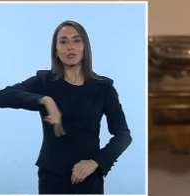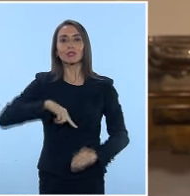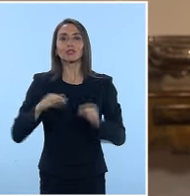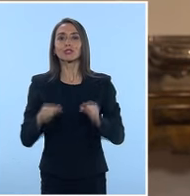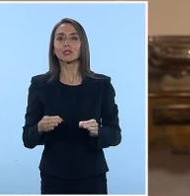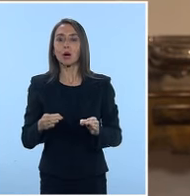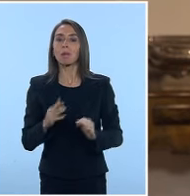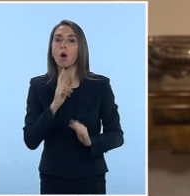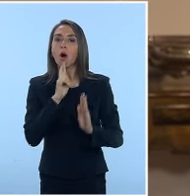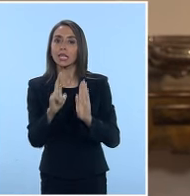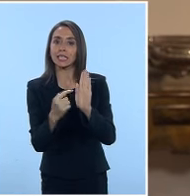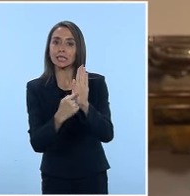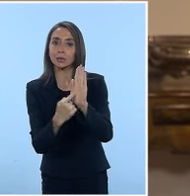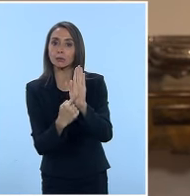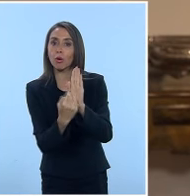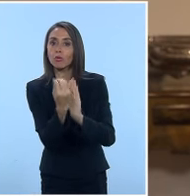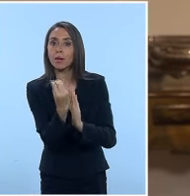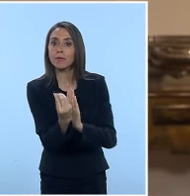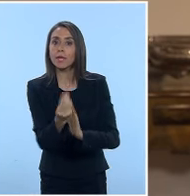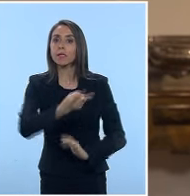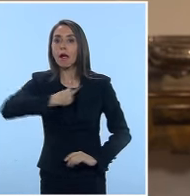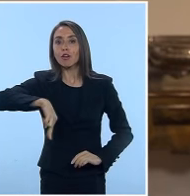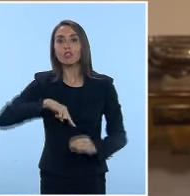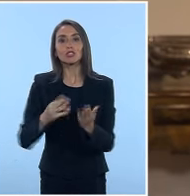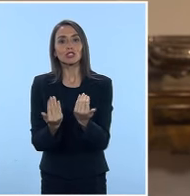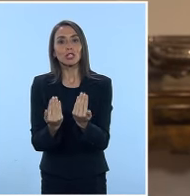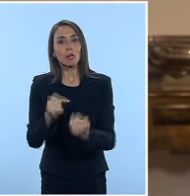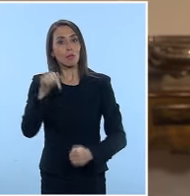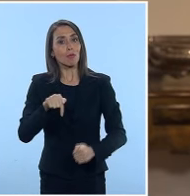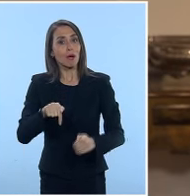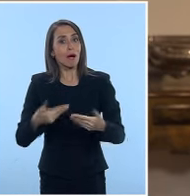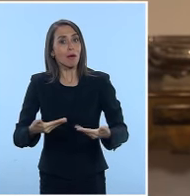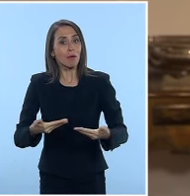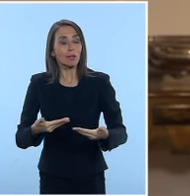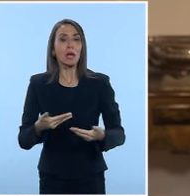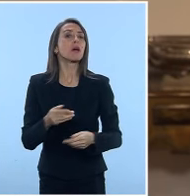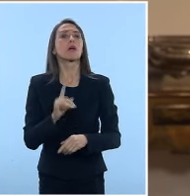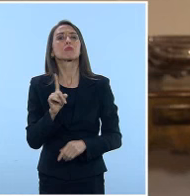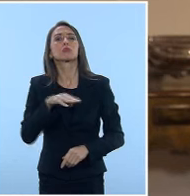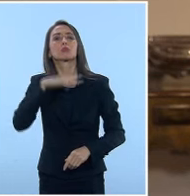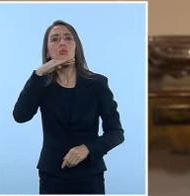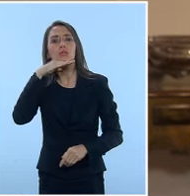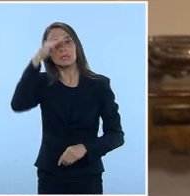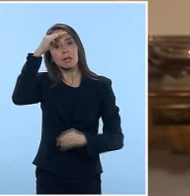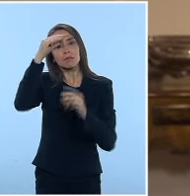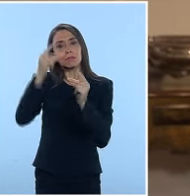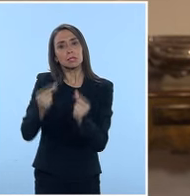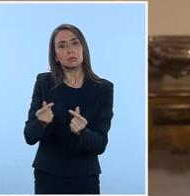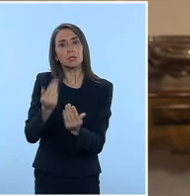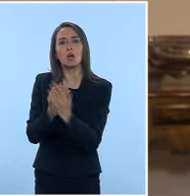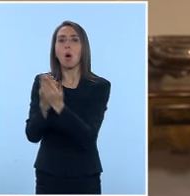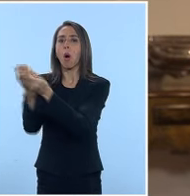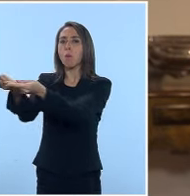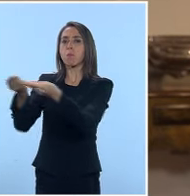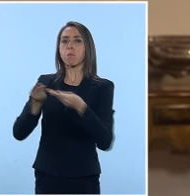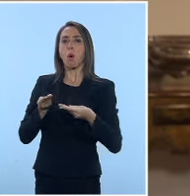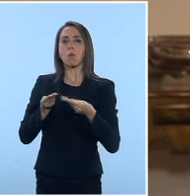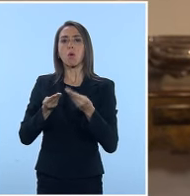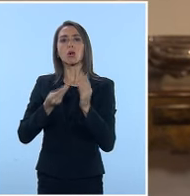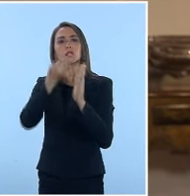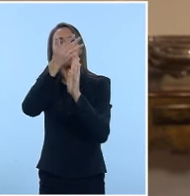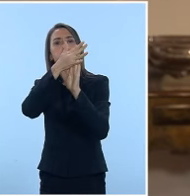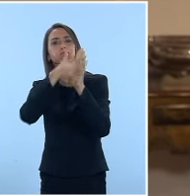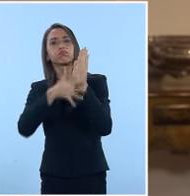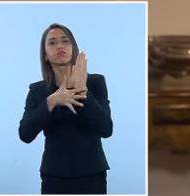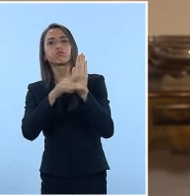responda adecuadamente a nuestras necesidades de hoy. Pero no basta con que algún experto presente una propuesta concreta de texto